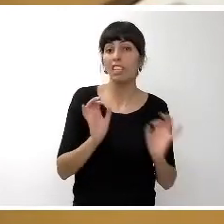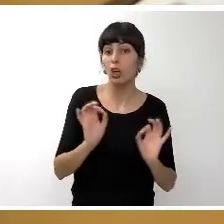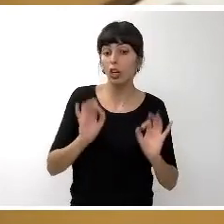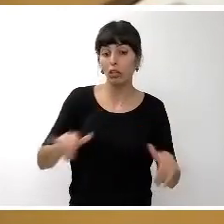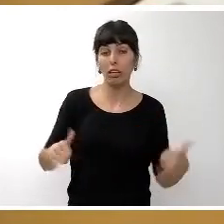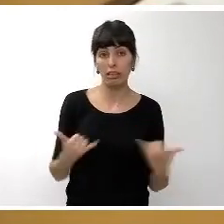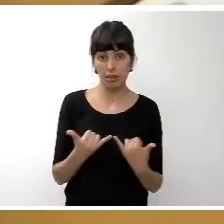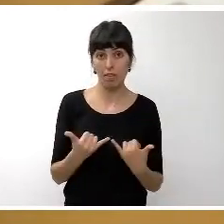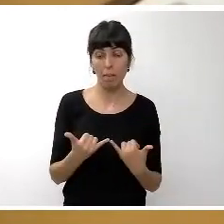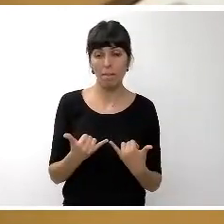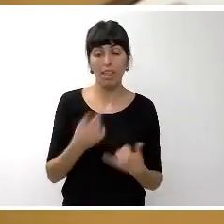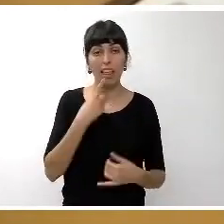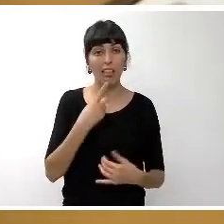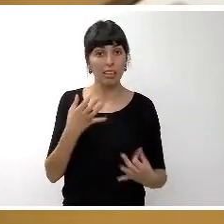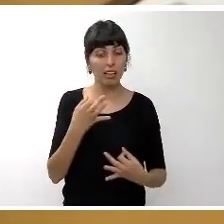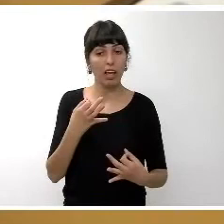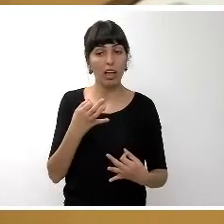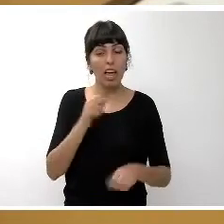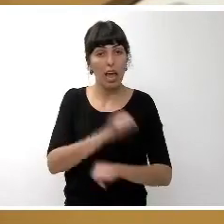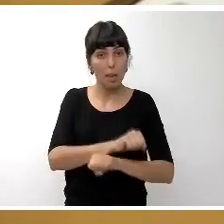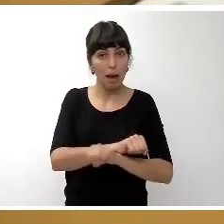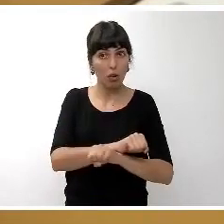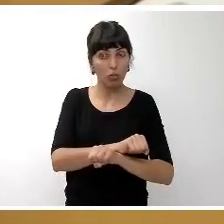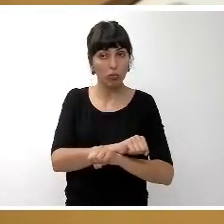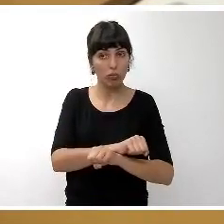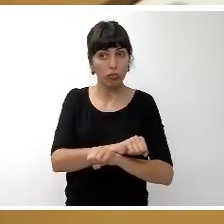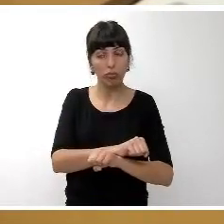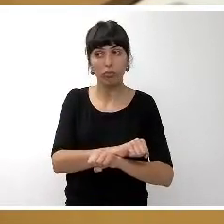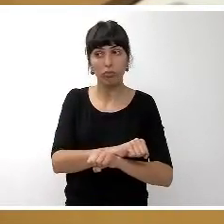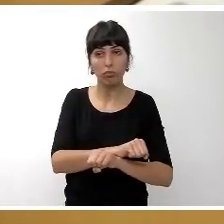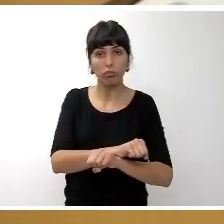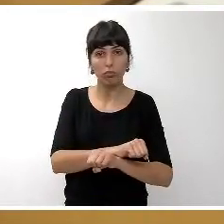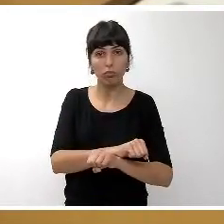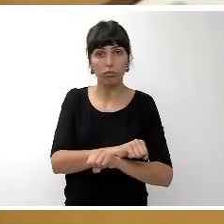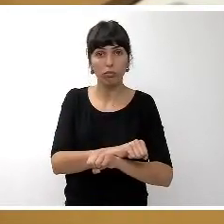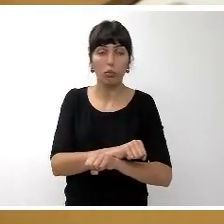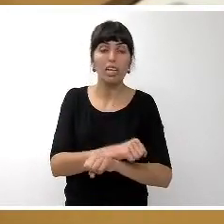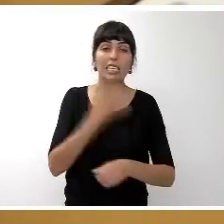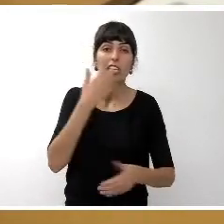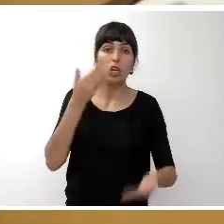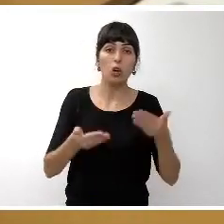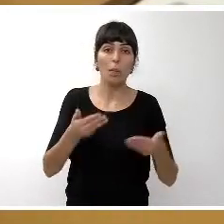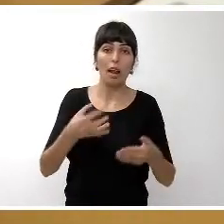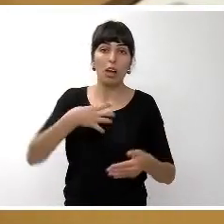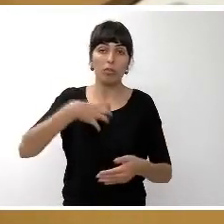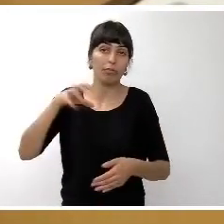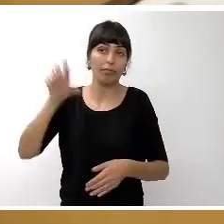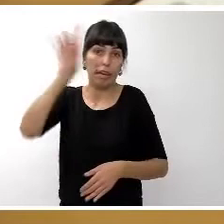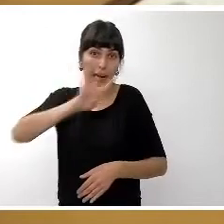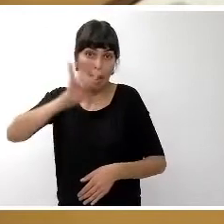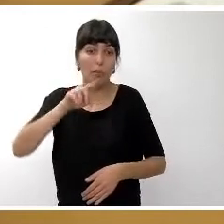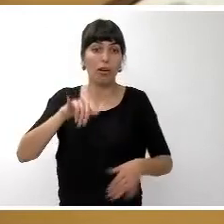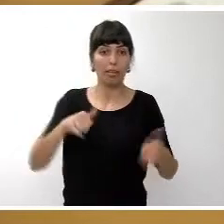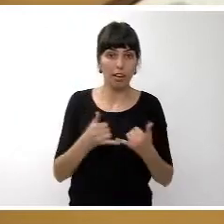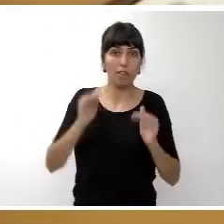destaca que el desempleo estará por debajo de los números regionales y muchos se preguntarán que por